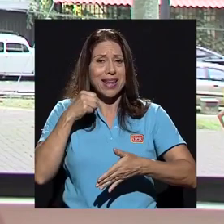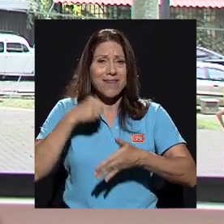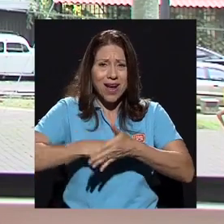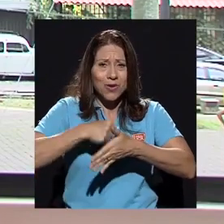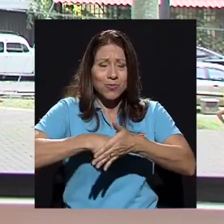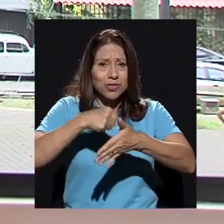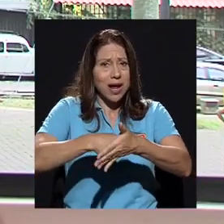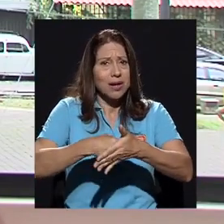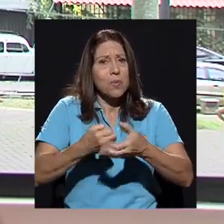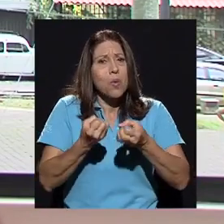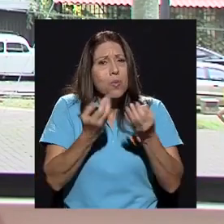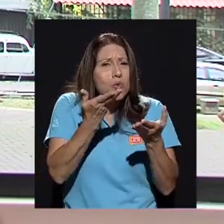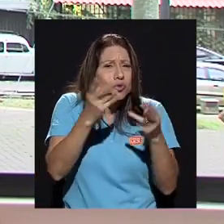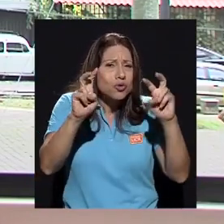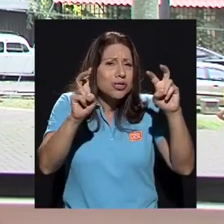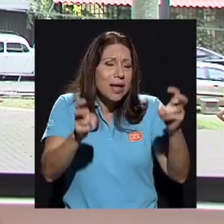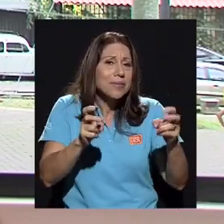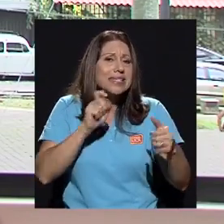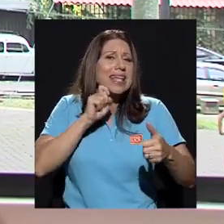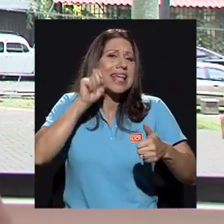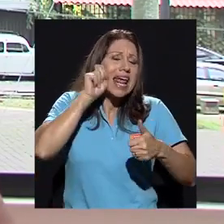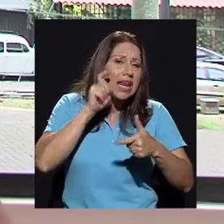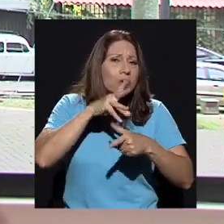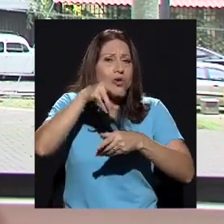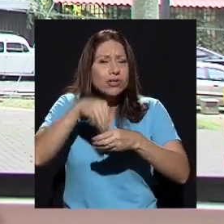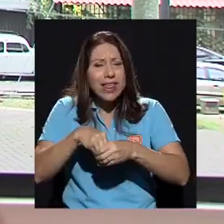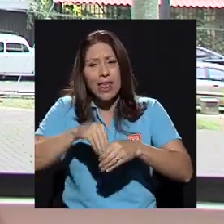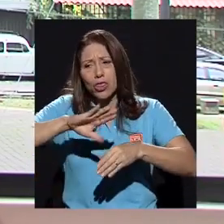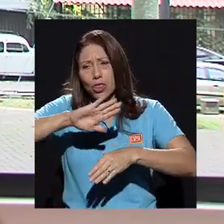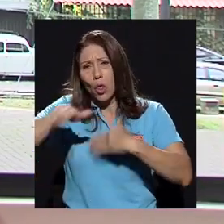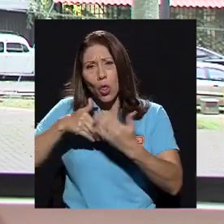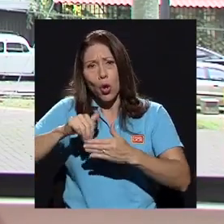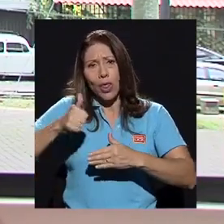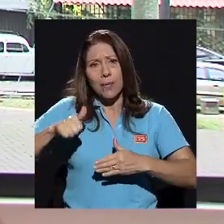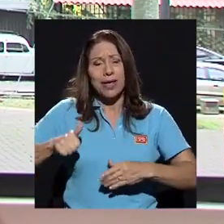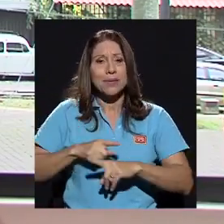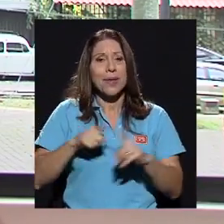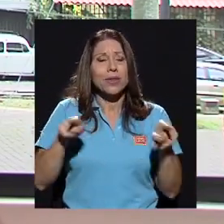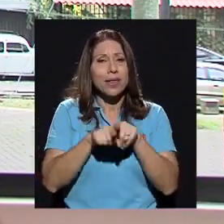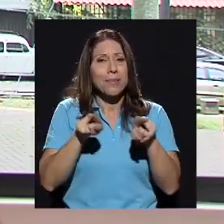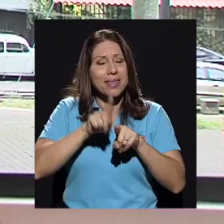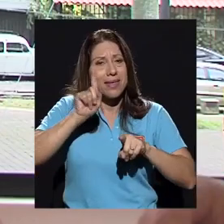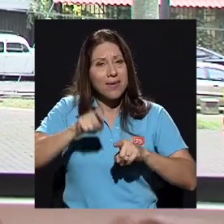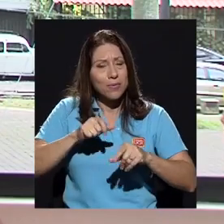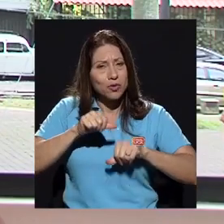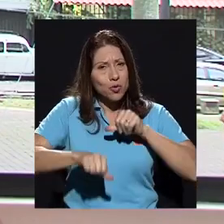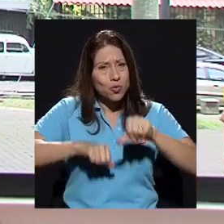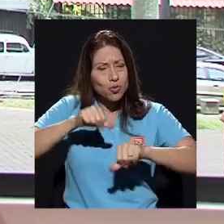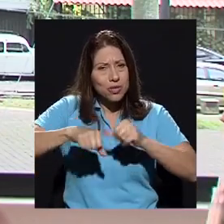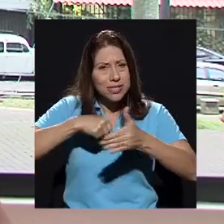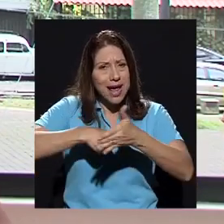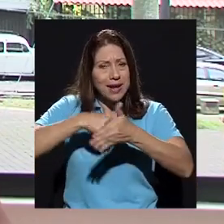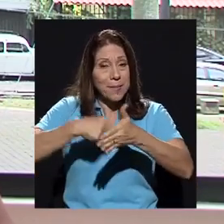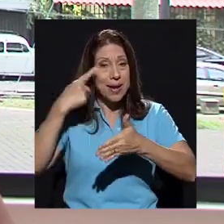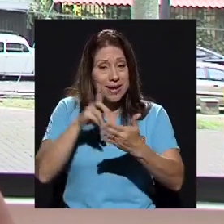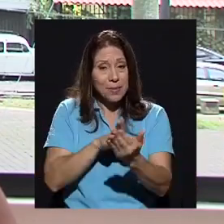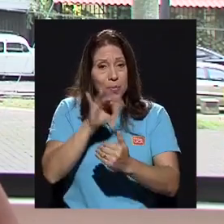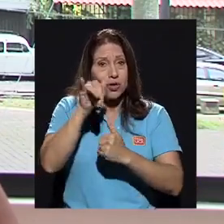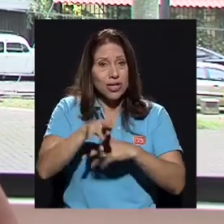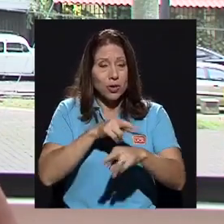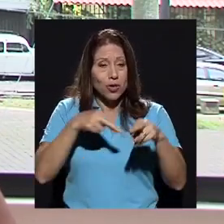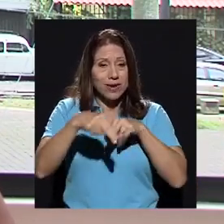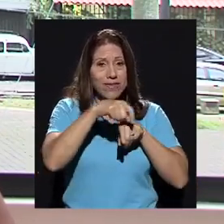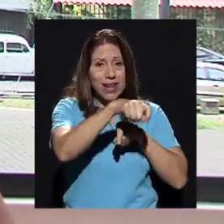bueno, muchos aspectos, ¿verdad?, de género, inclusividad y todo lo demás, pero también tenemos que luchar por que este proyecto de regionalización